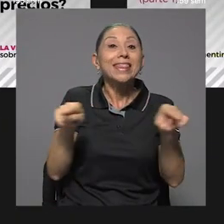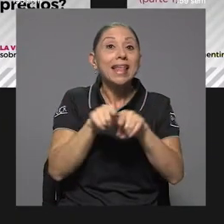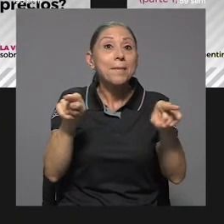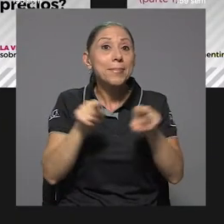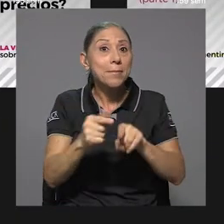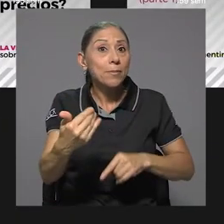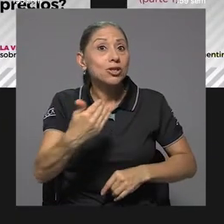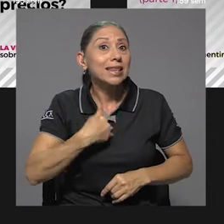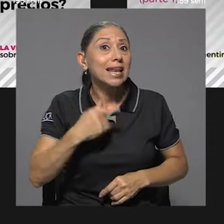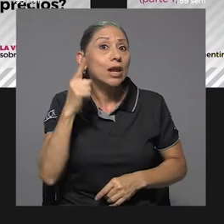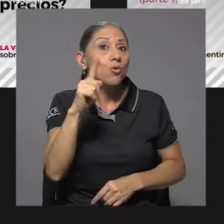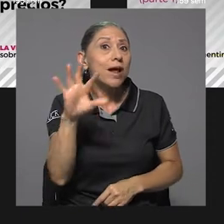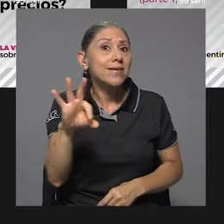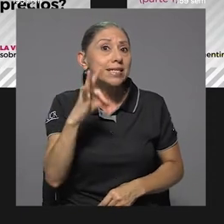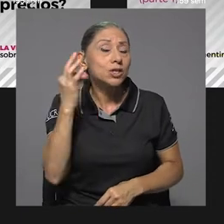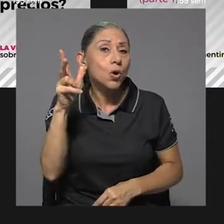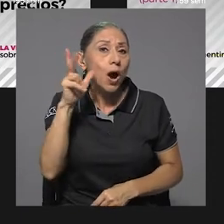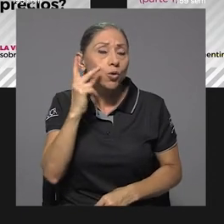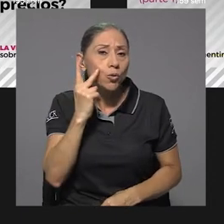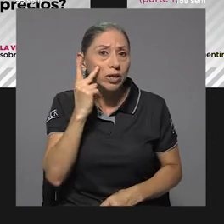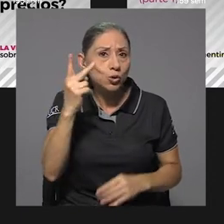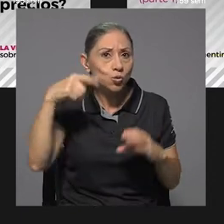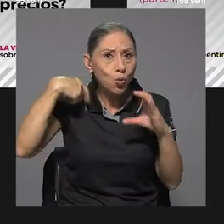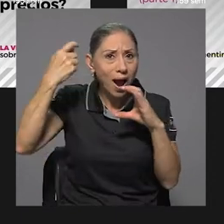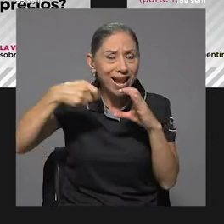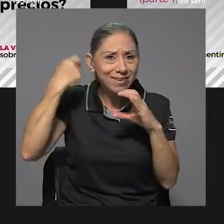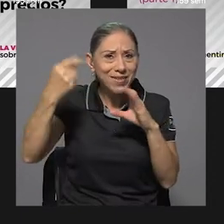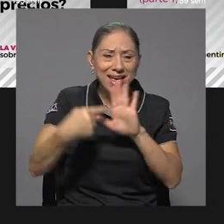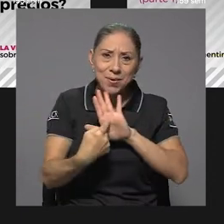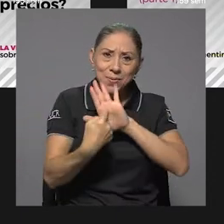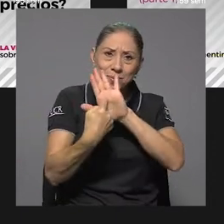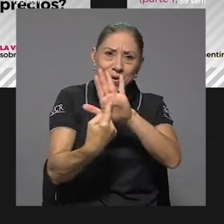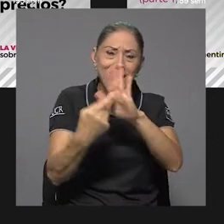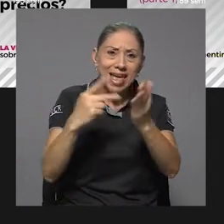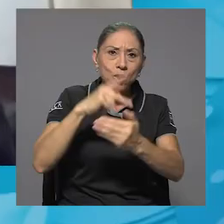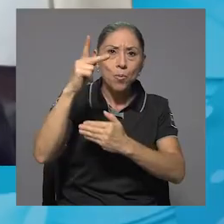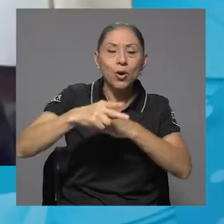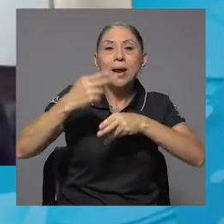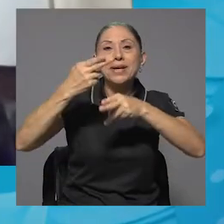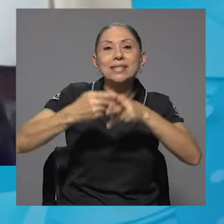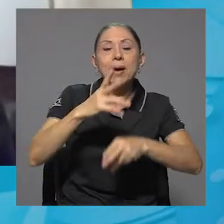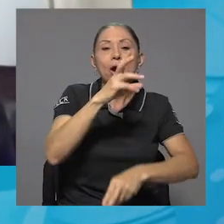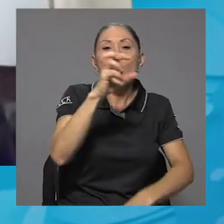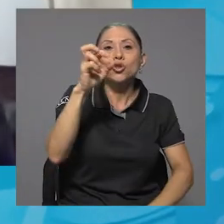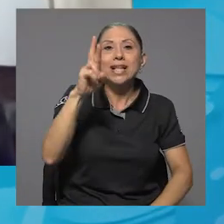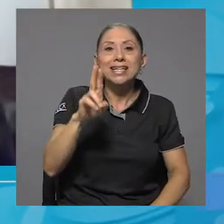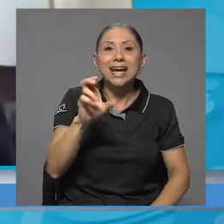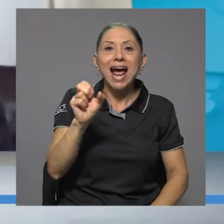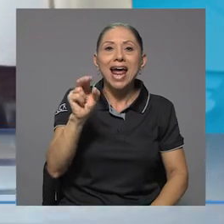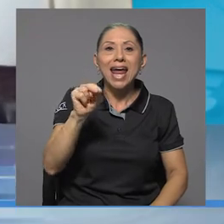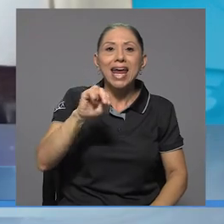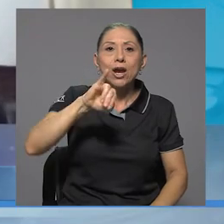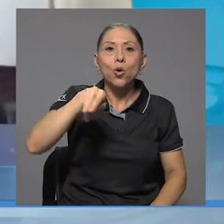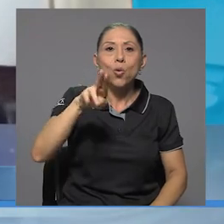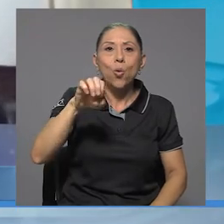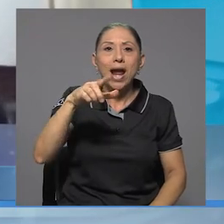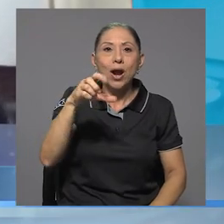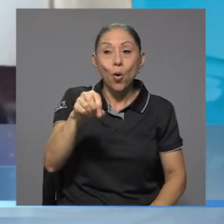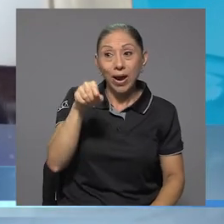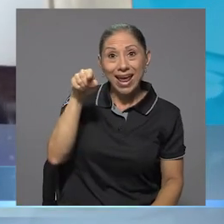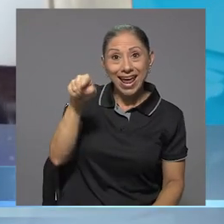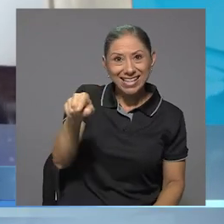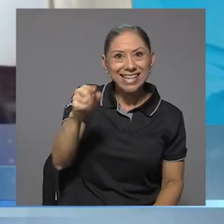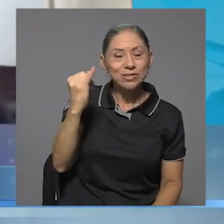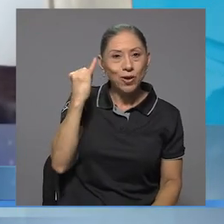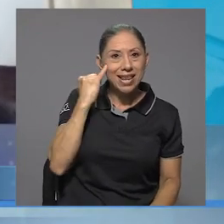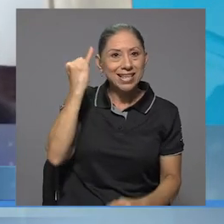audiovisual que se va a transmitir en el programa Costa Rica en Juego. Este programa es una iniciativa del